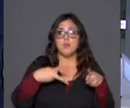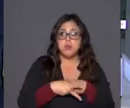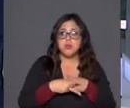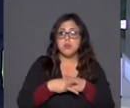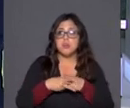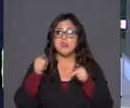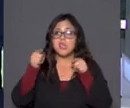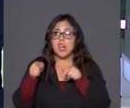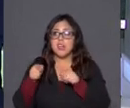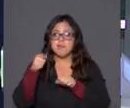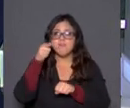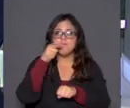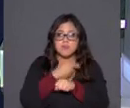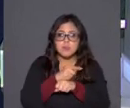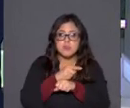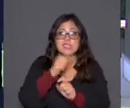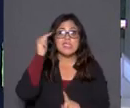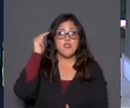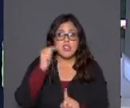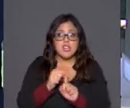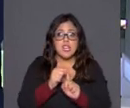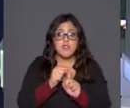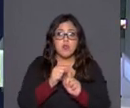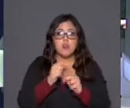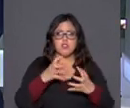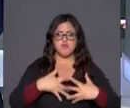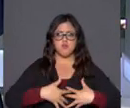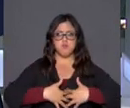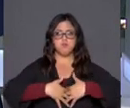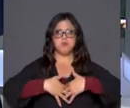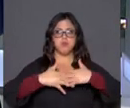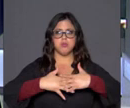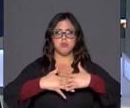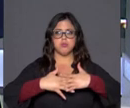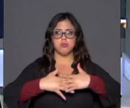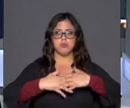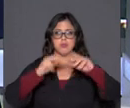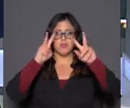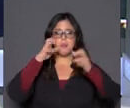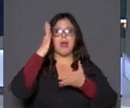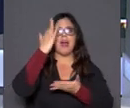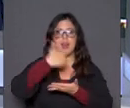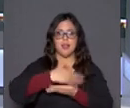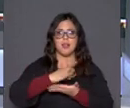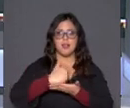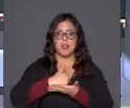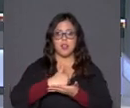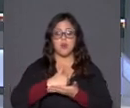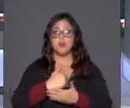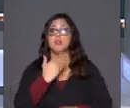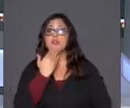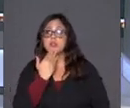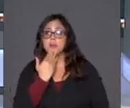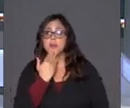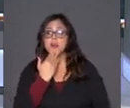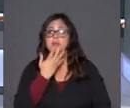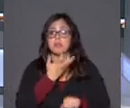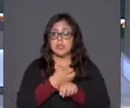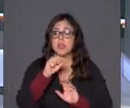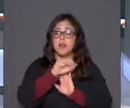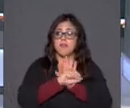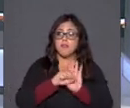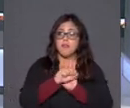estado dirigidos y que tienen como objetivo acumular fuerza desde una línea estratégica. Y también hay video de